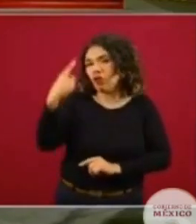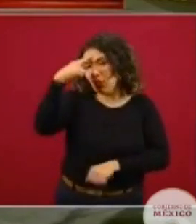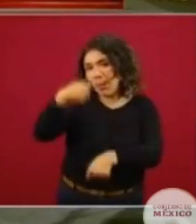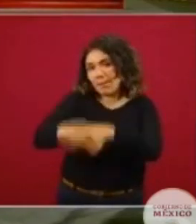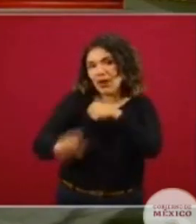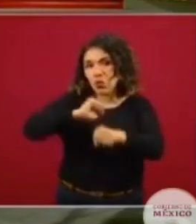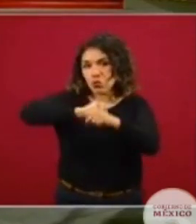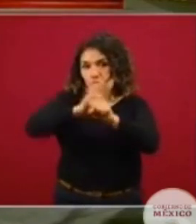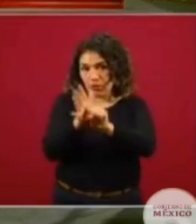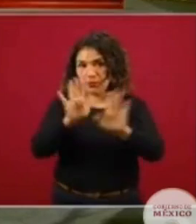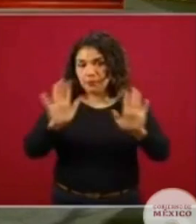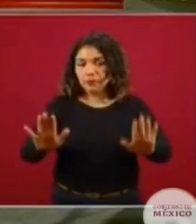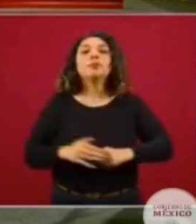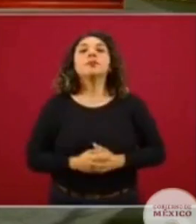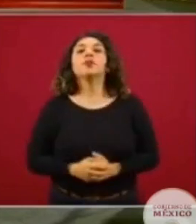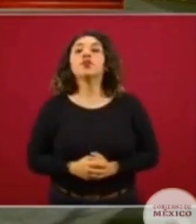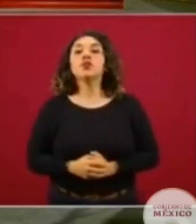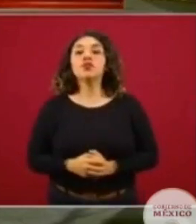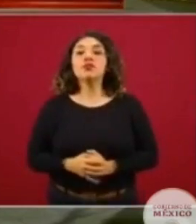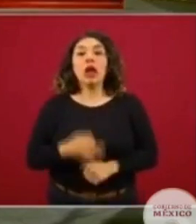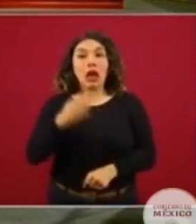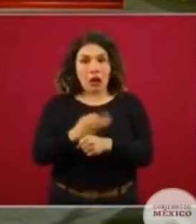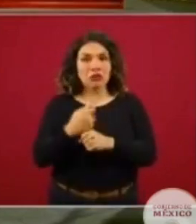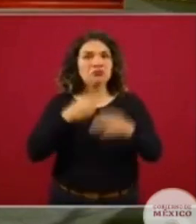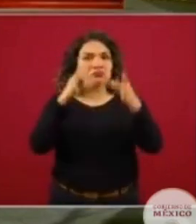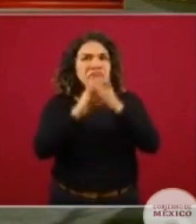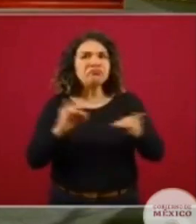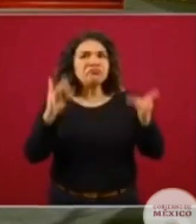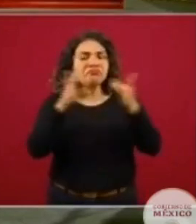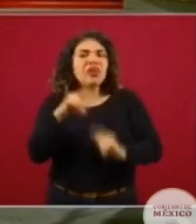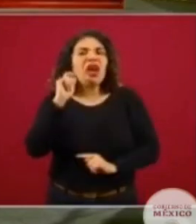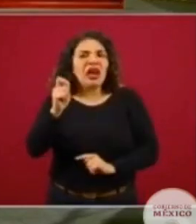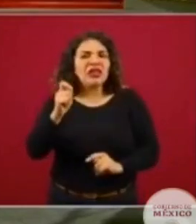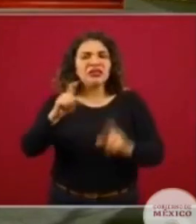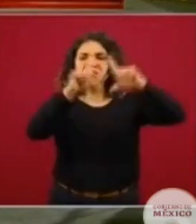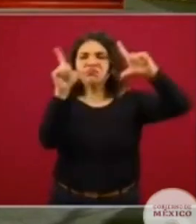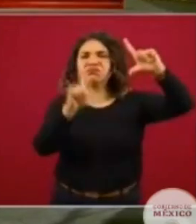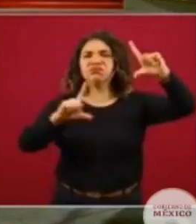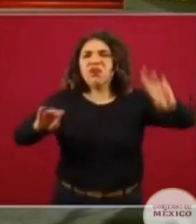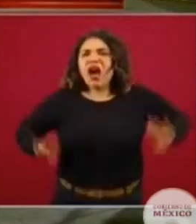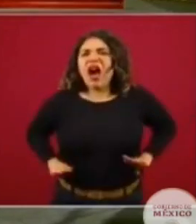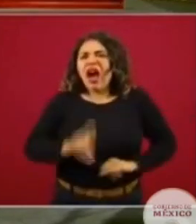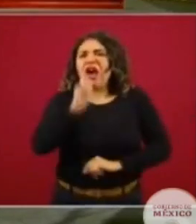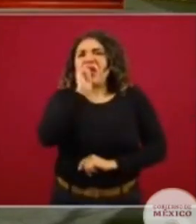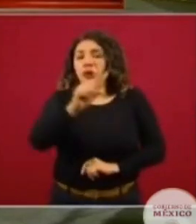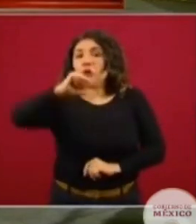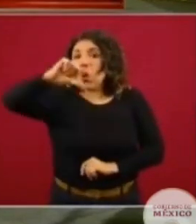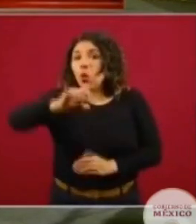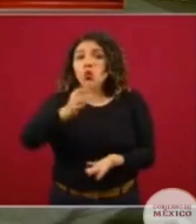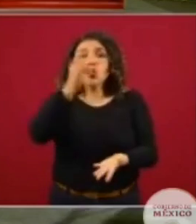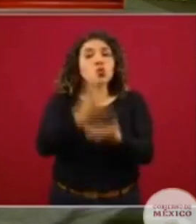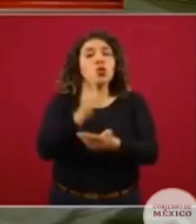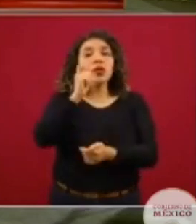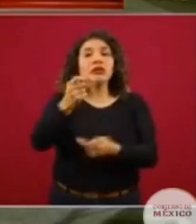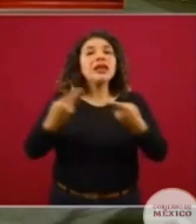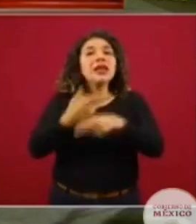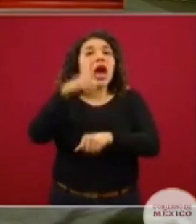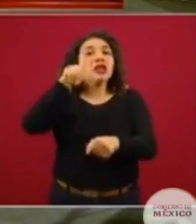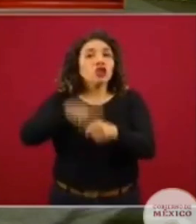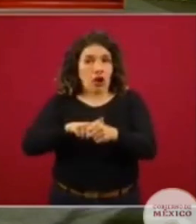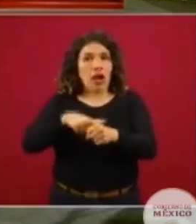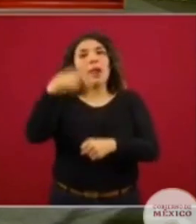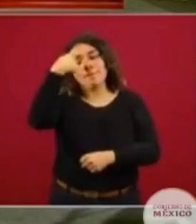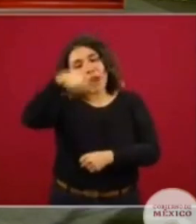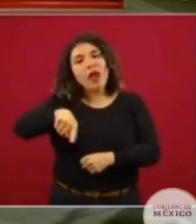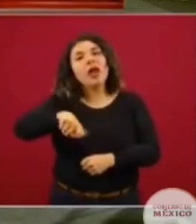COVID. Vamos a actualizar el escenario nacional, vamos a concentrarnos hoy sólo en el escenario nacional para poder